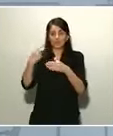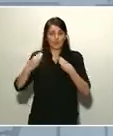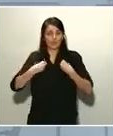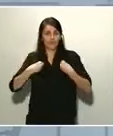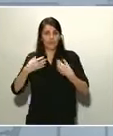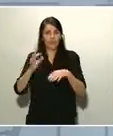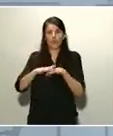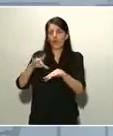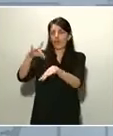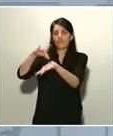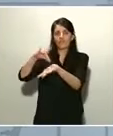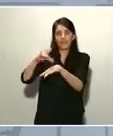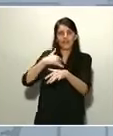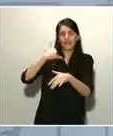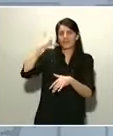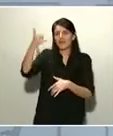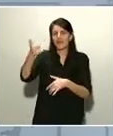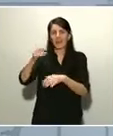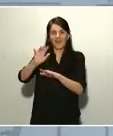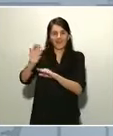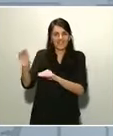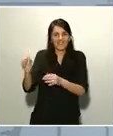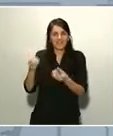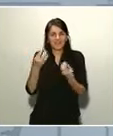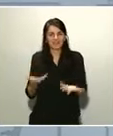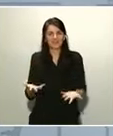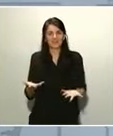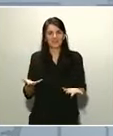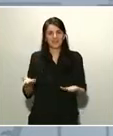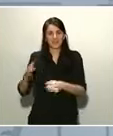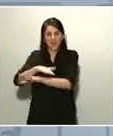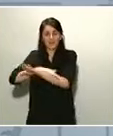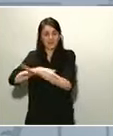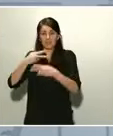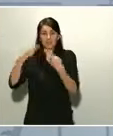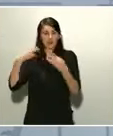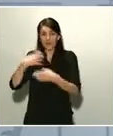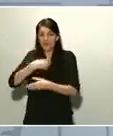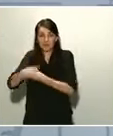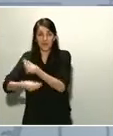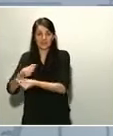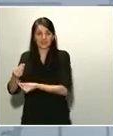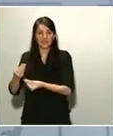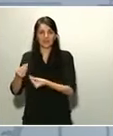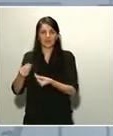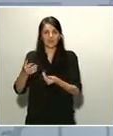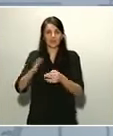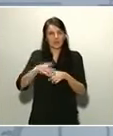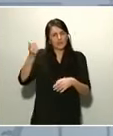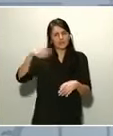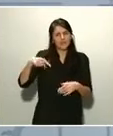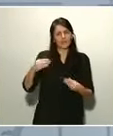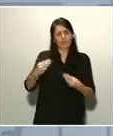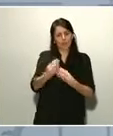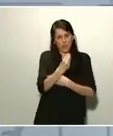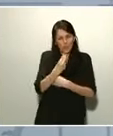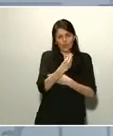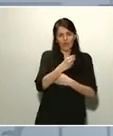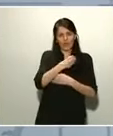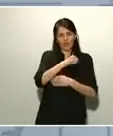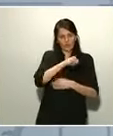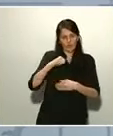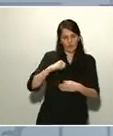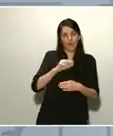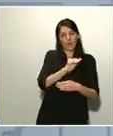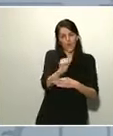auxiliar a quien precisa consejo y ayuda. Hay muchas formas de cuidarse a uno mismo y también de cuidar a los demás para resistir.